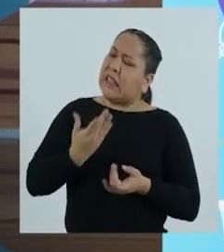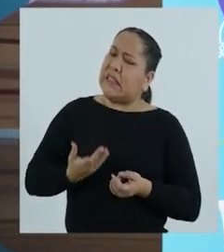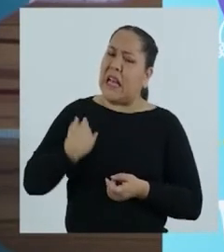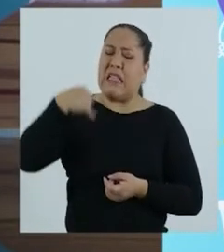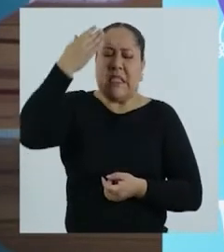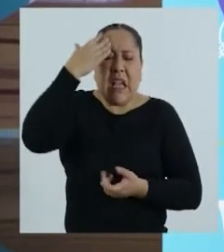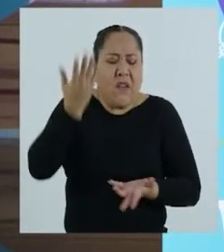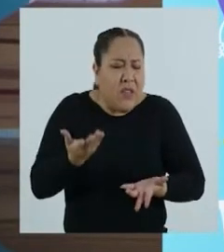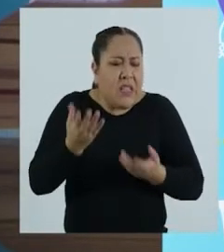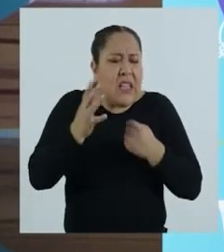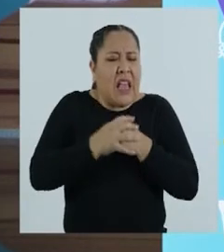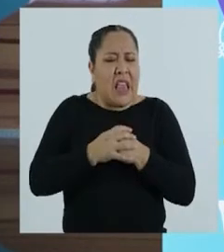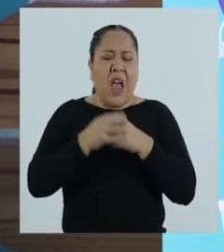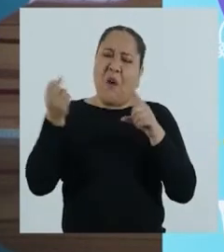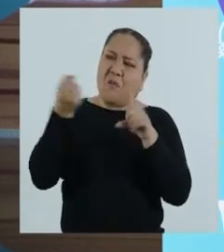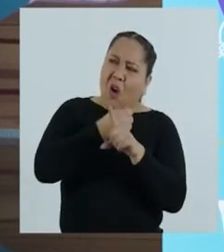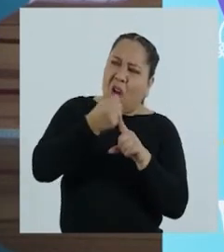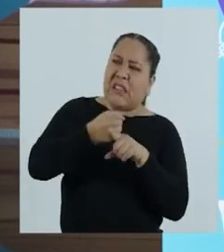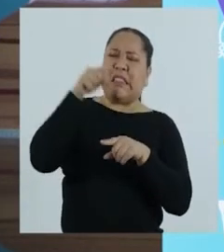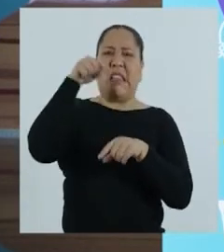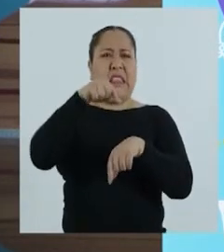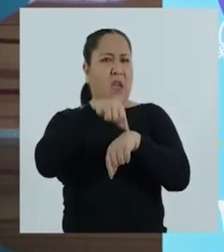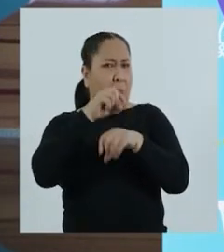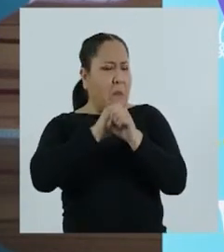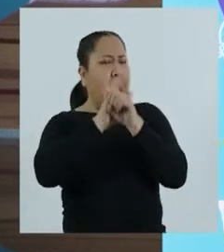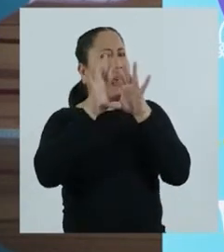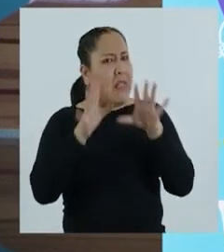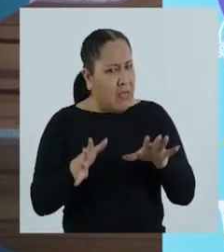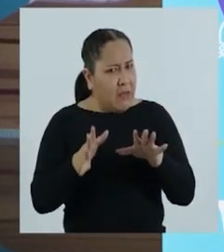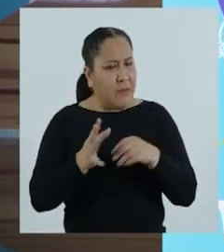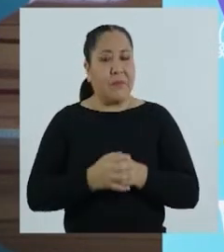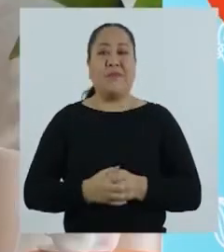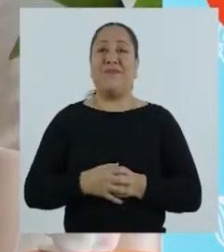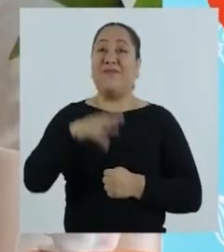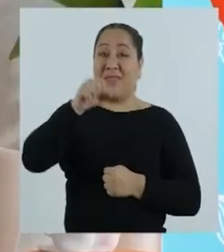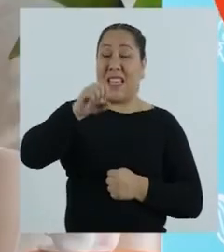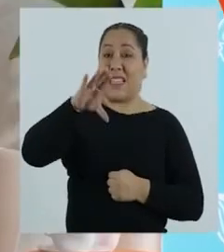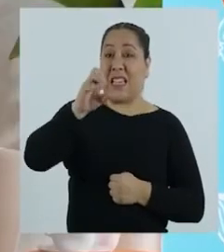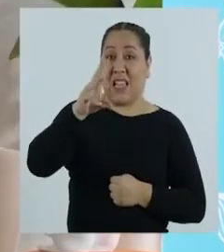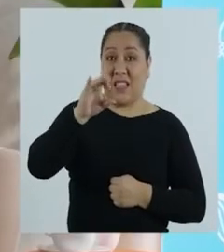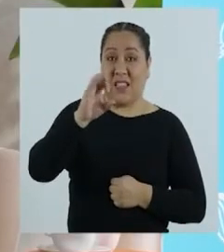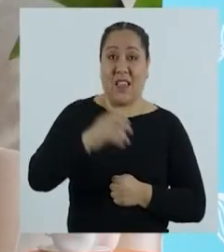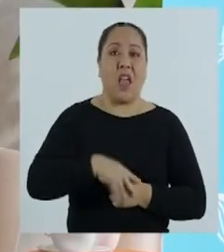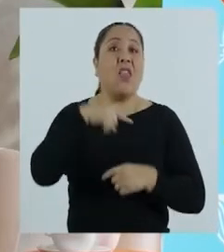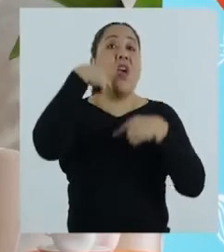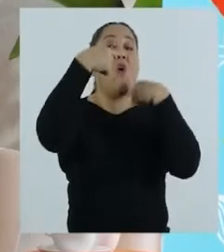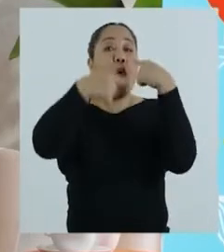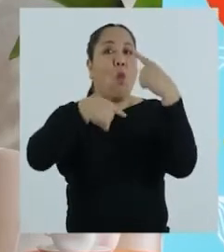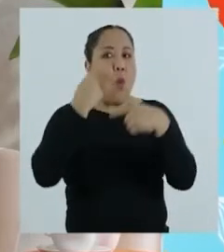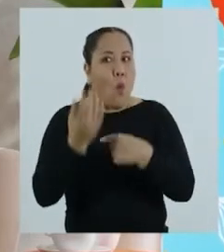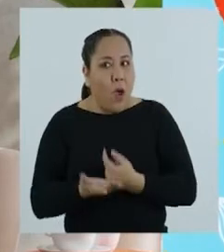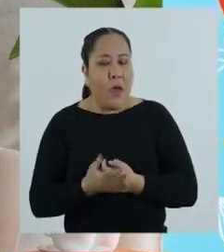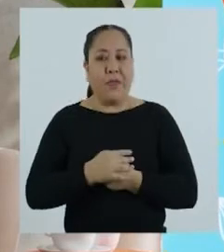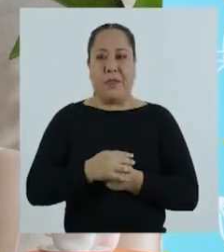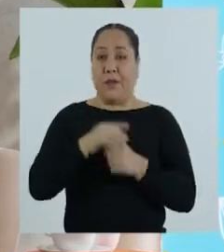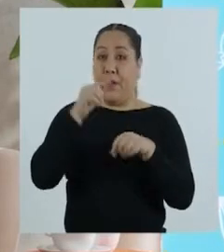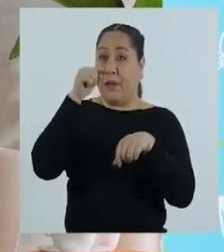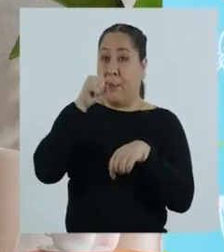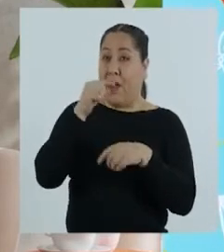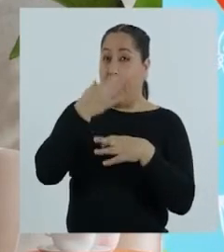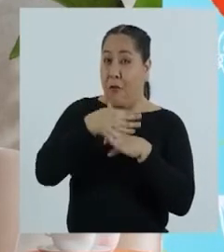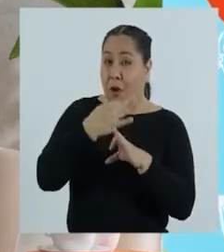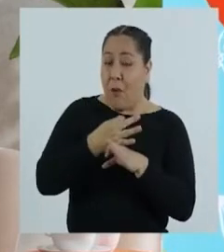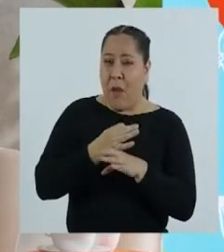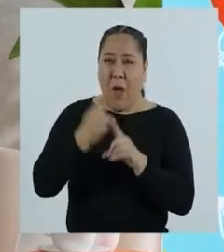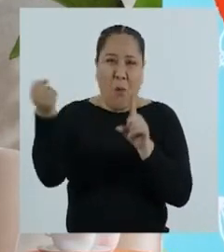muy interesada en saber sobre la violencia durante la pandemia. Claro que sí, Cecina. Te cuento. La